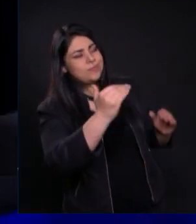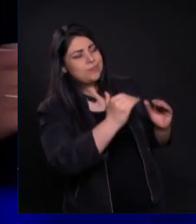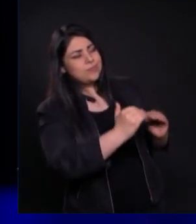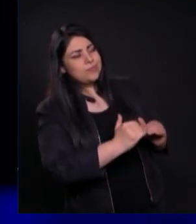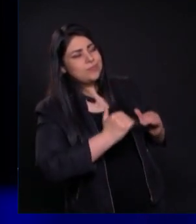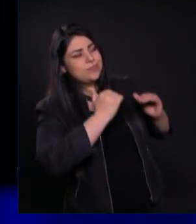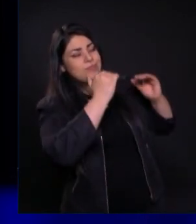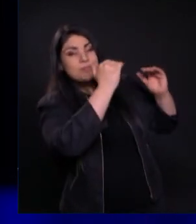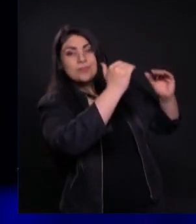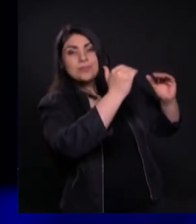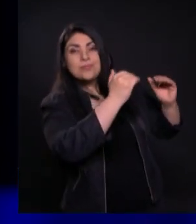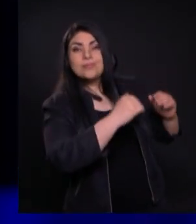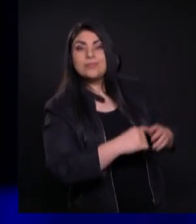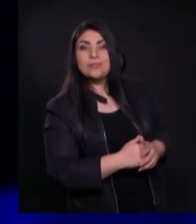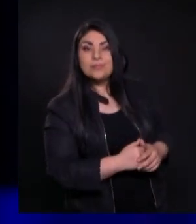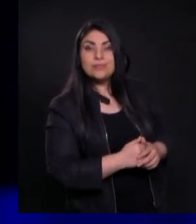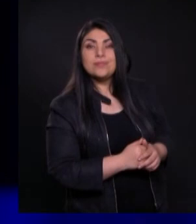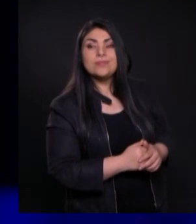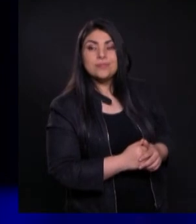un principio Mire